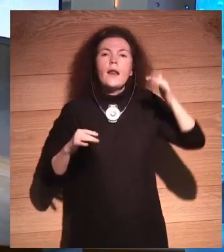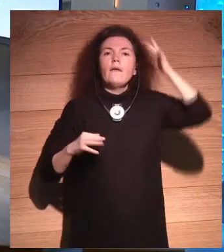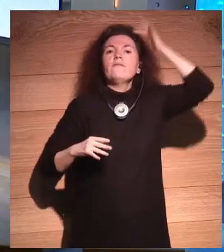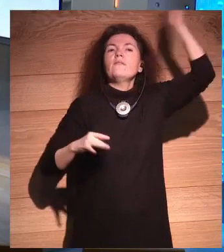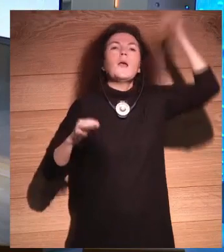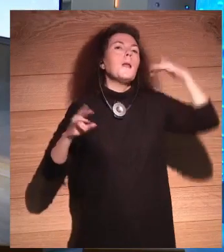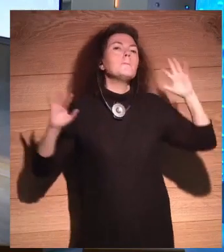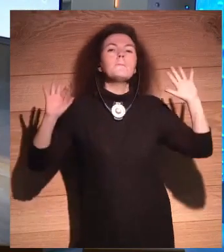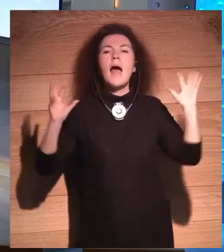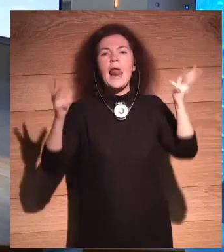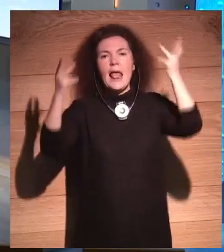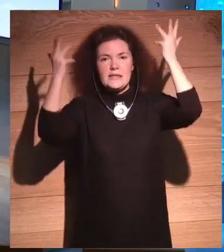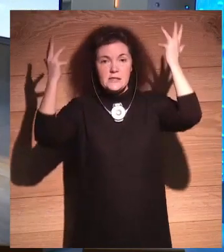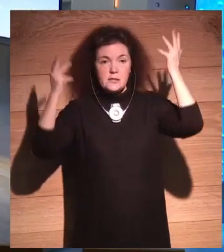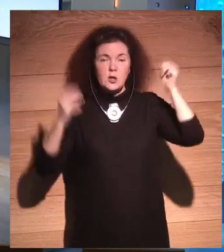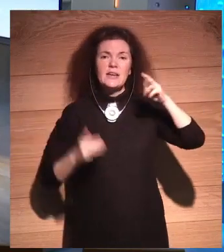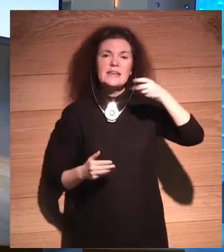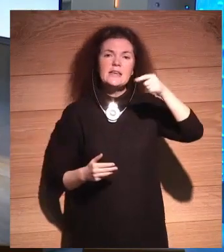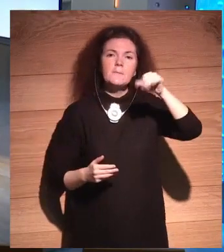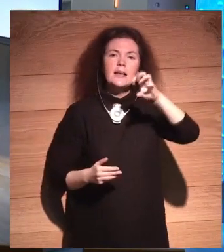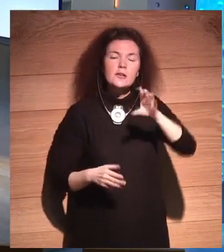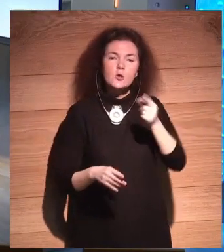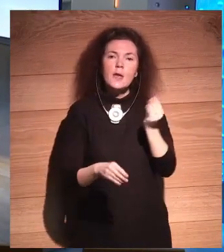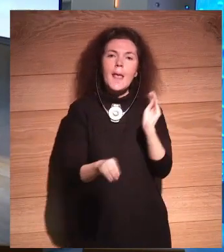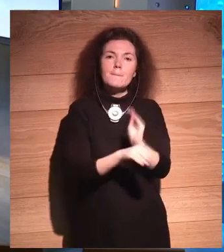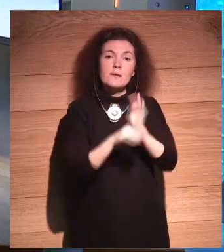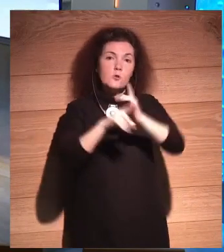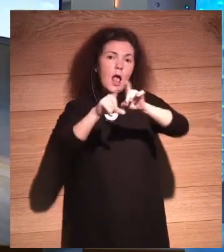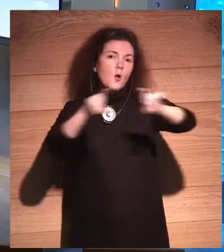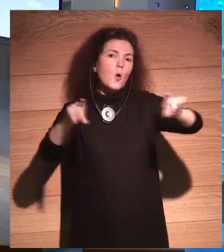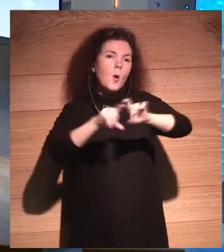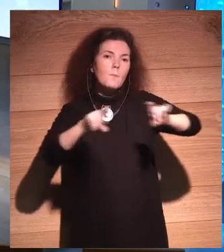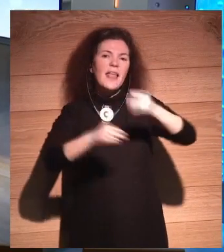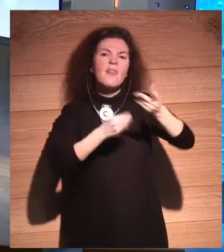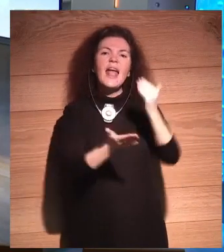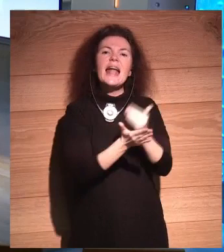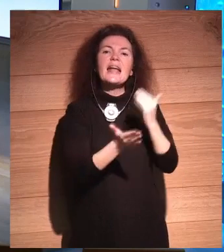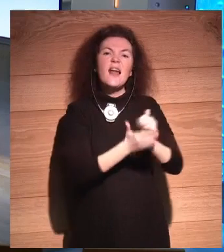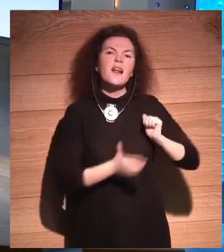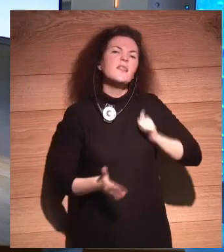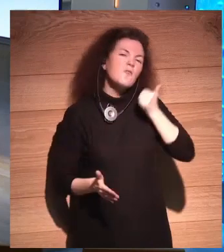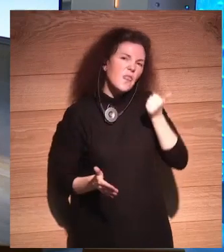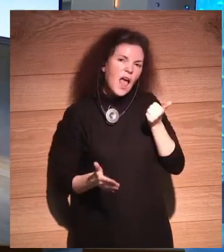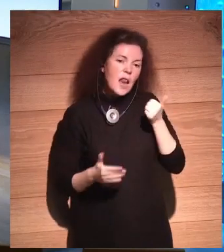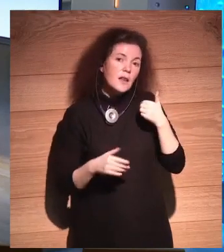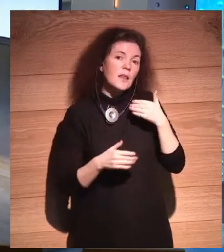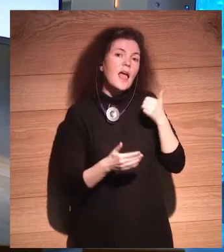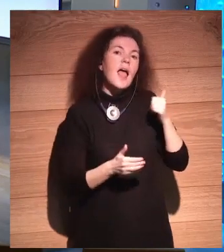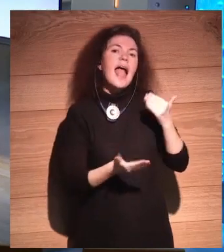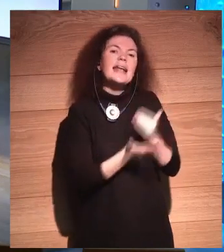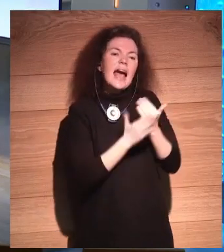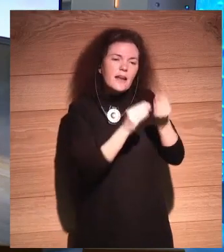es el paraíso. Richard Branzo ha hecho una inversión en una compañía que hace carne artificial en un laboratorio.